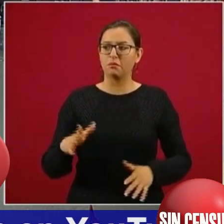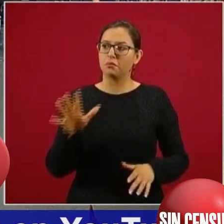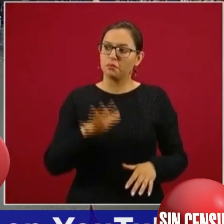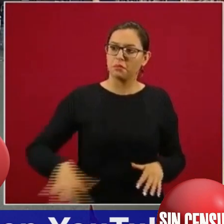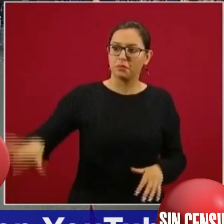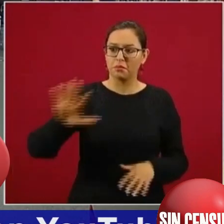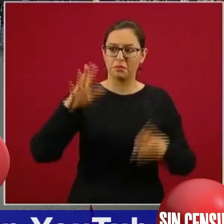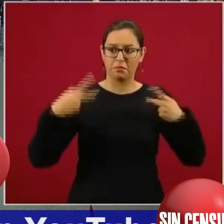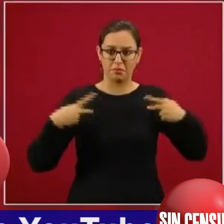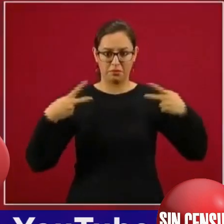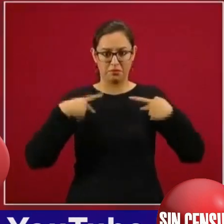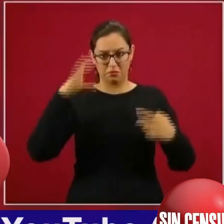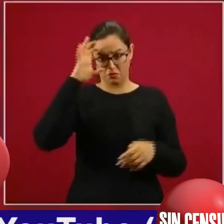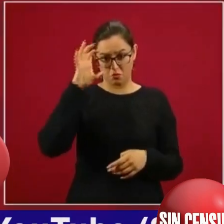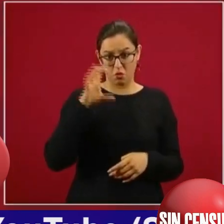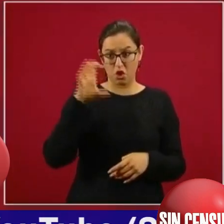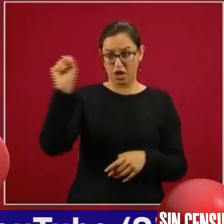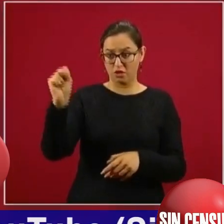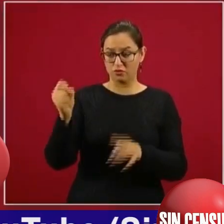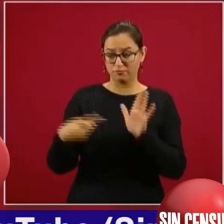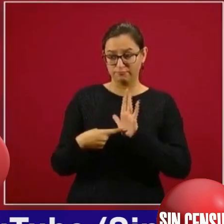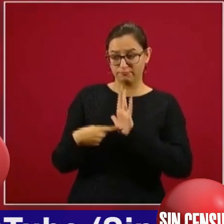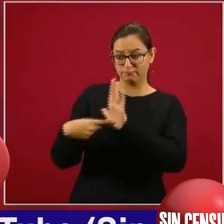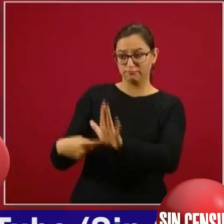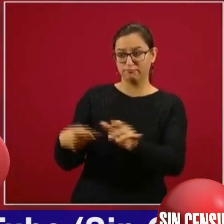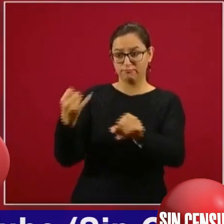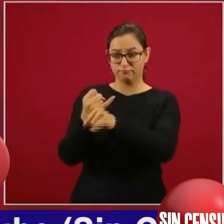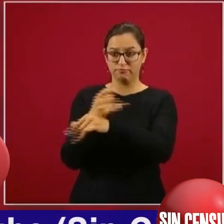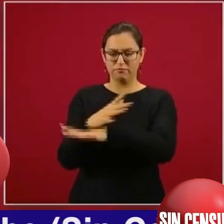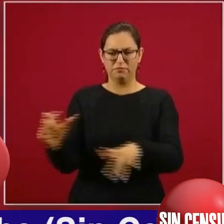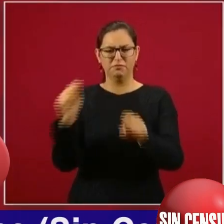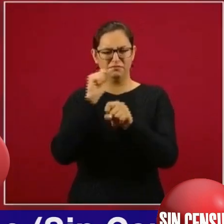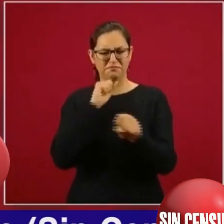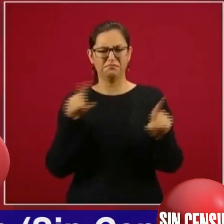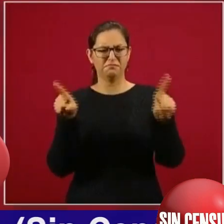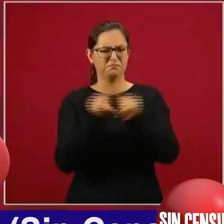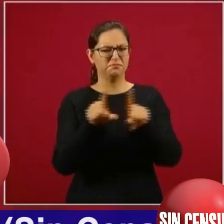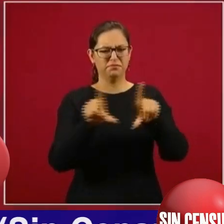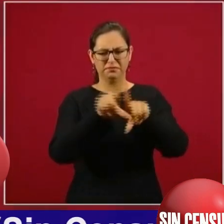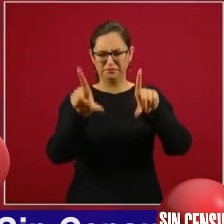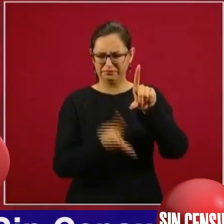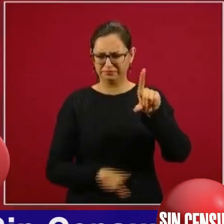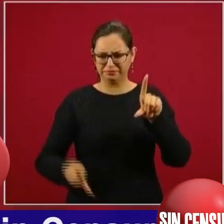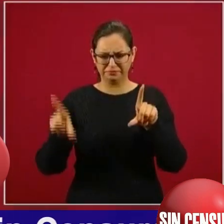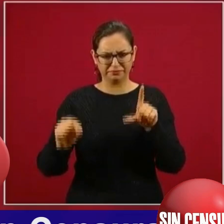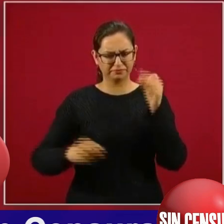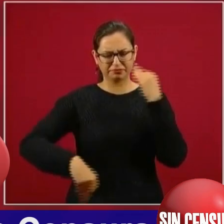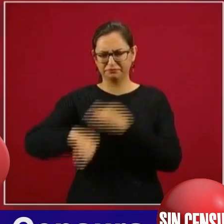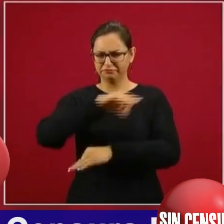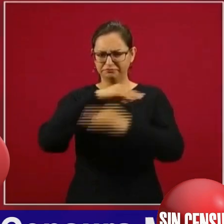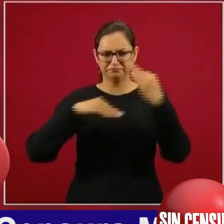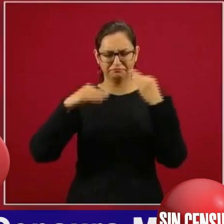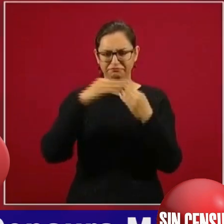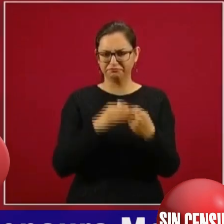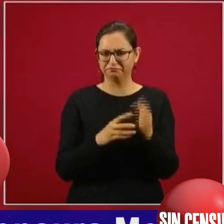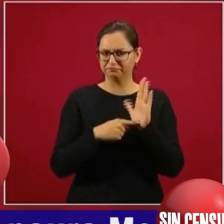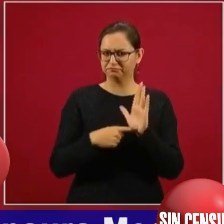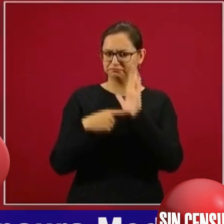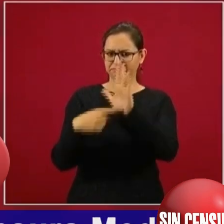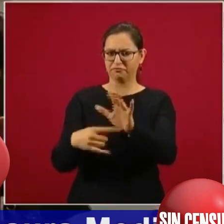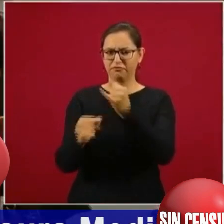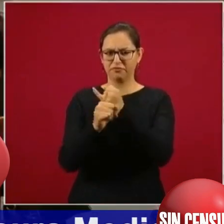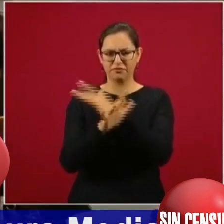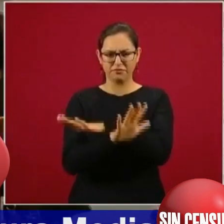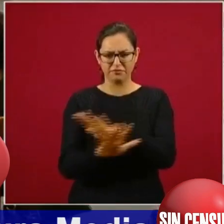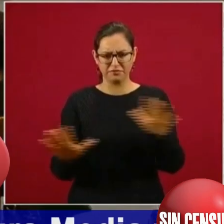tenga la información y todo el país de lo que se está haciendo, son